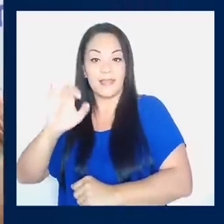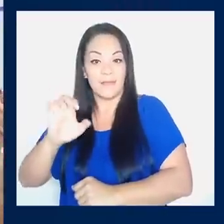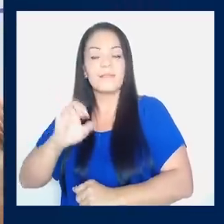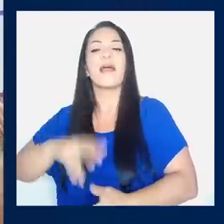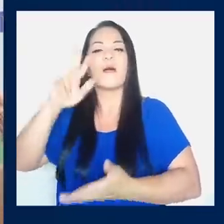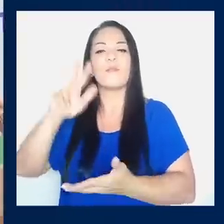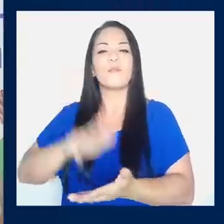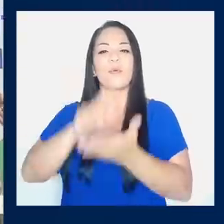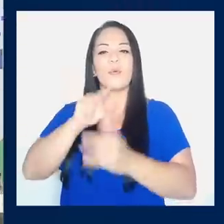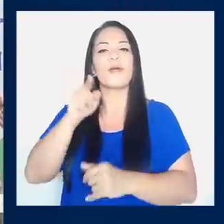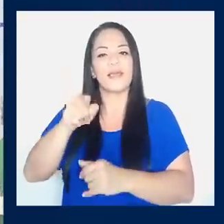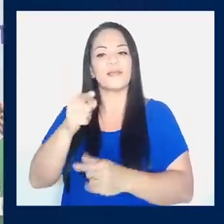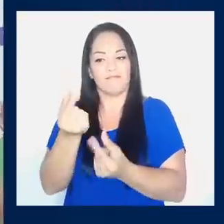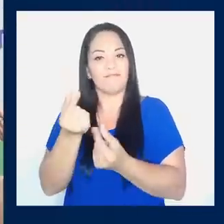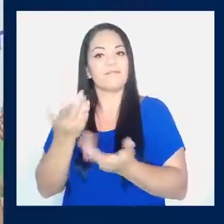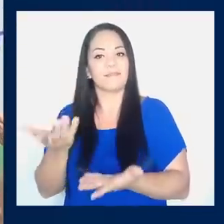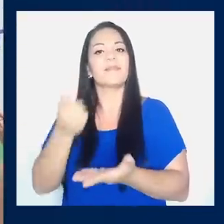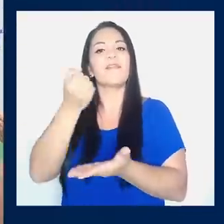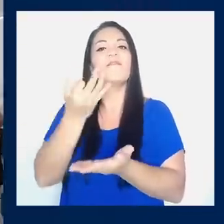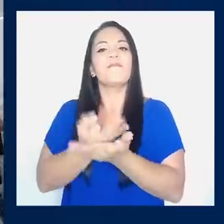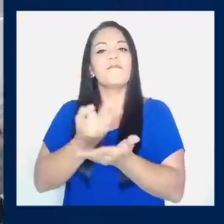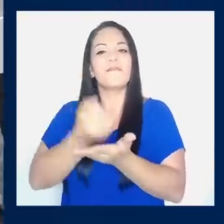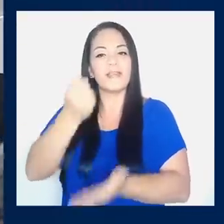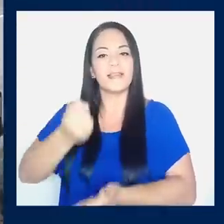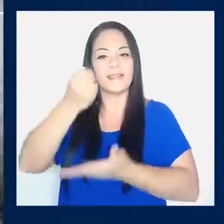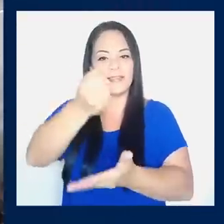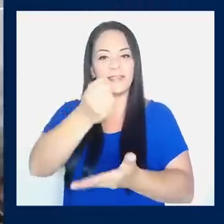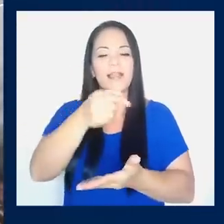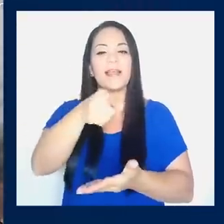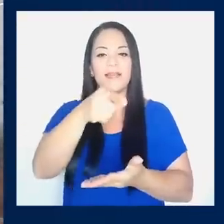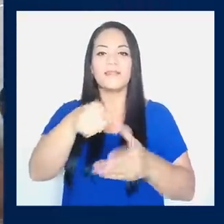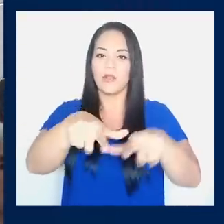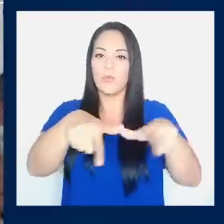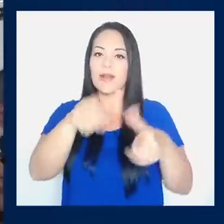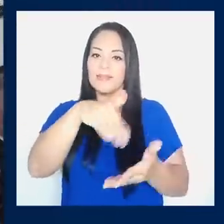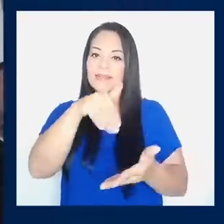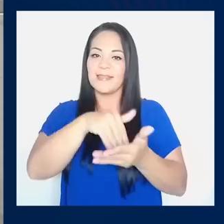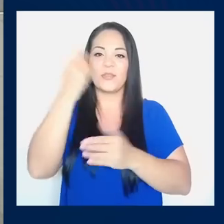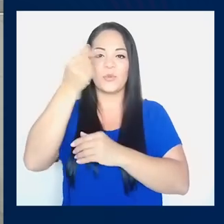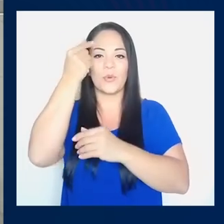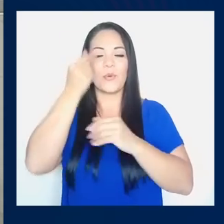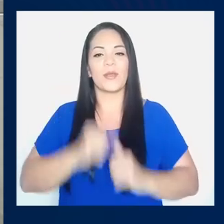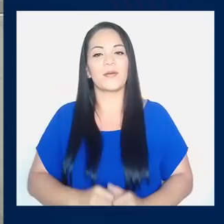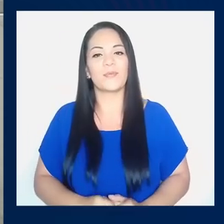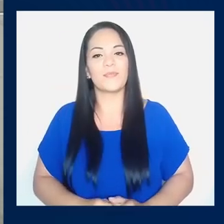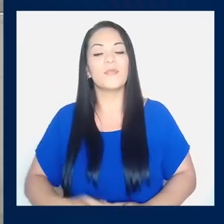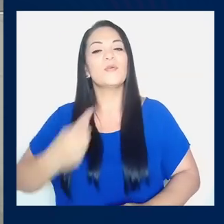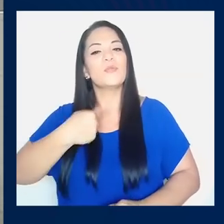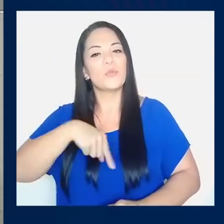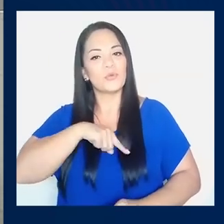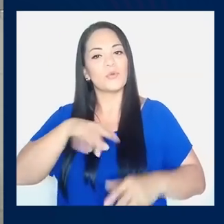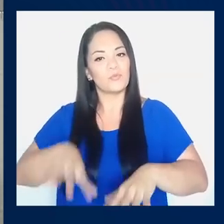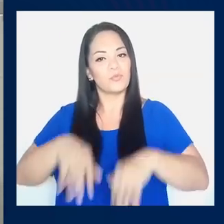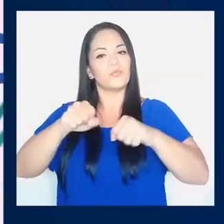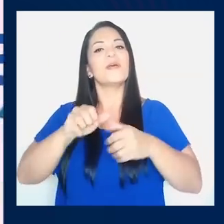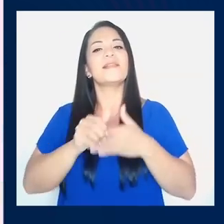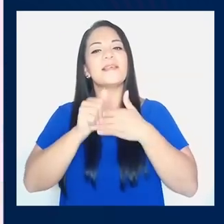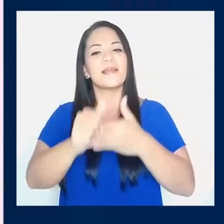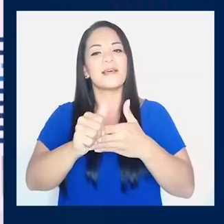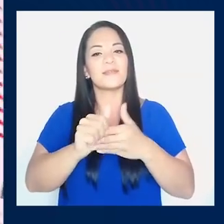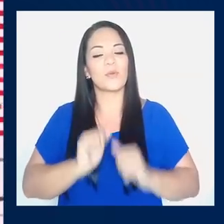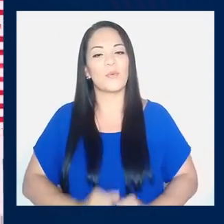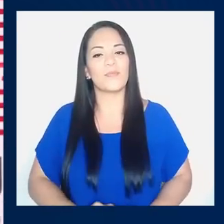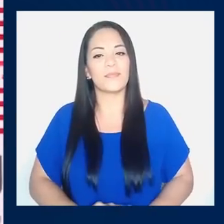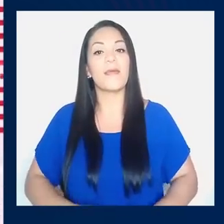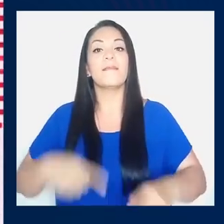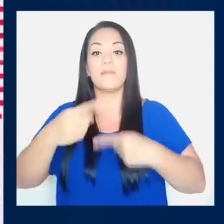esta operación que va a permitir financiar este centro de gobierno en el cual nosotros tomaremos el liderazgo